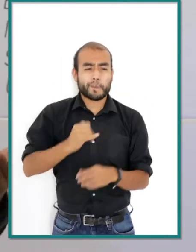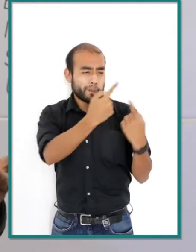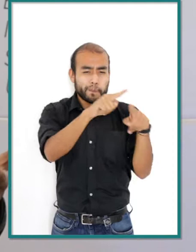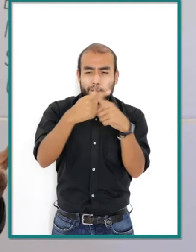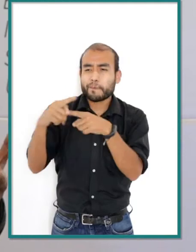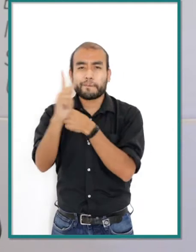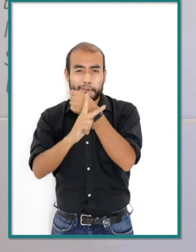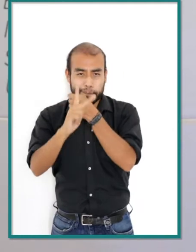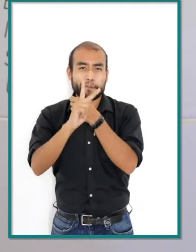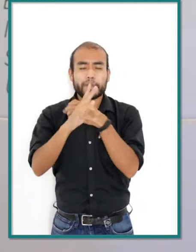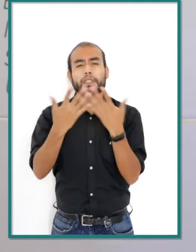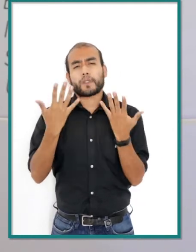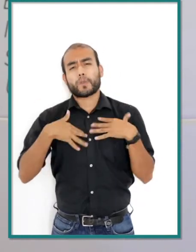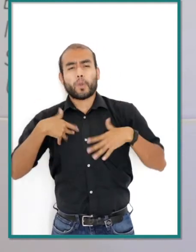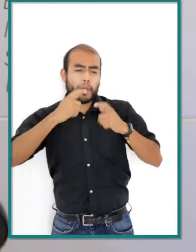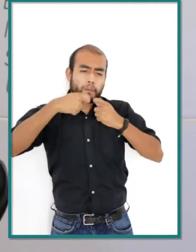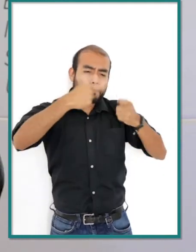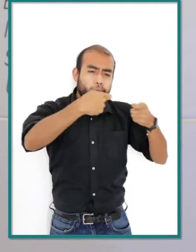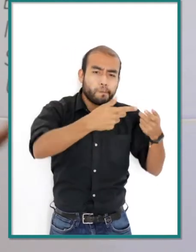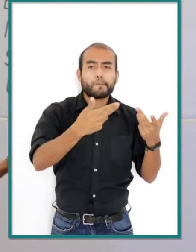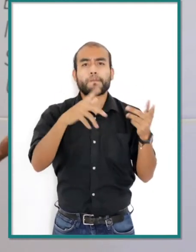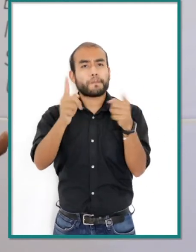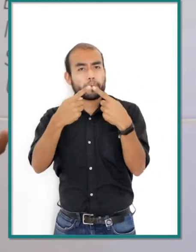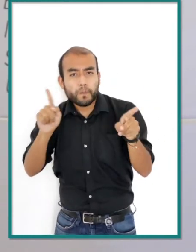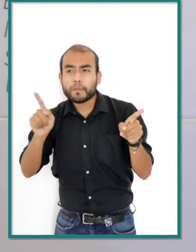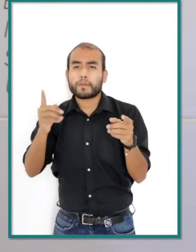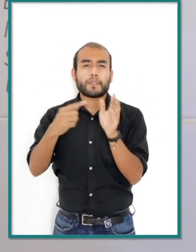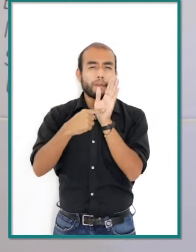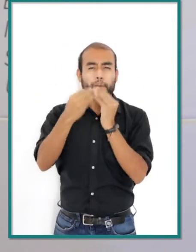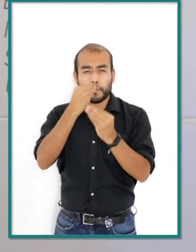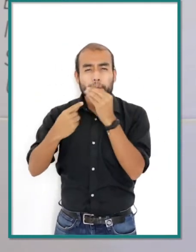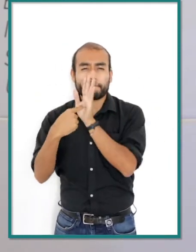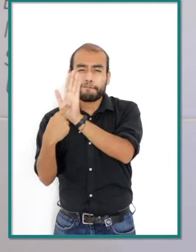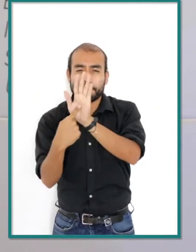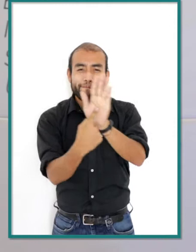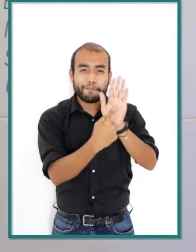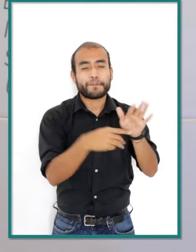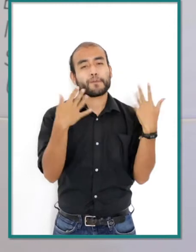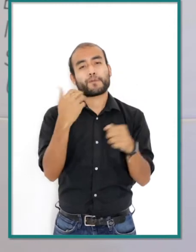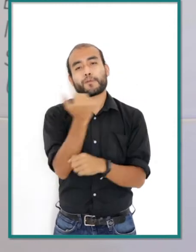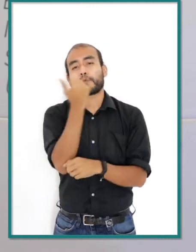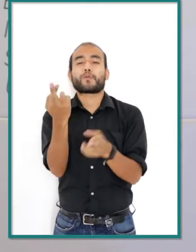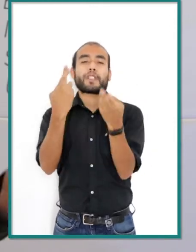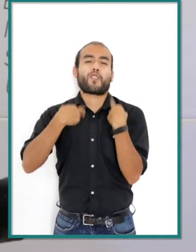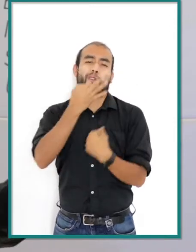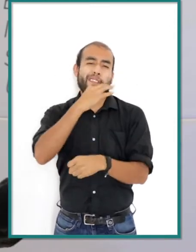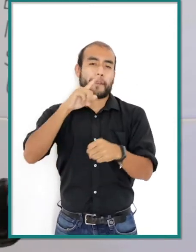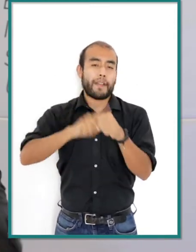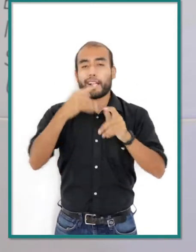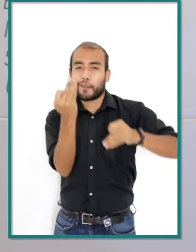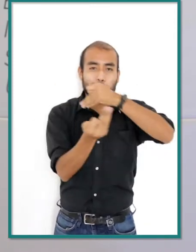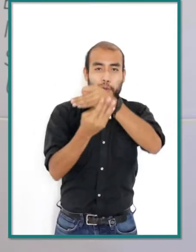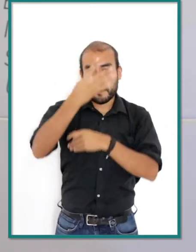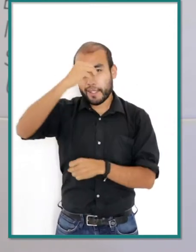Vestidos con trajes típicos, tocando música y mostrando la gastronomía de cada país, nuestros compañeros nos regalaron un festival en el que todos